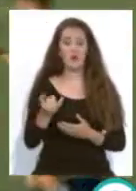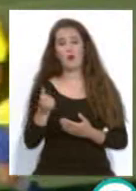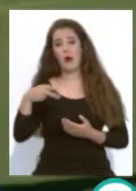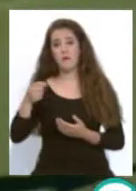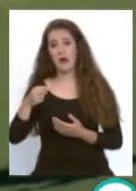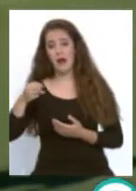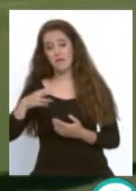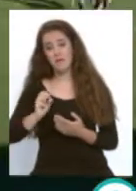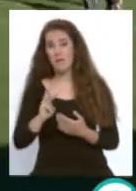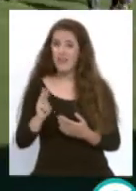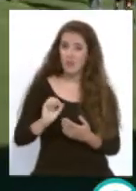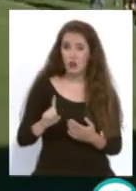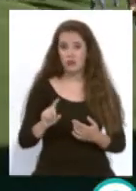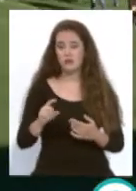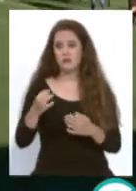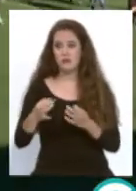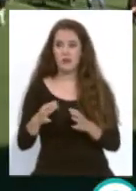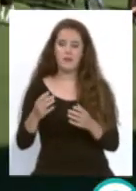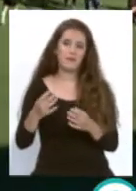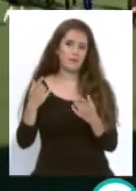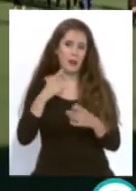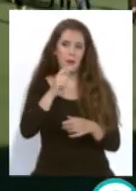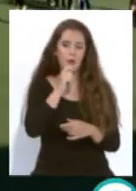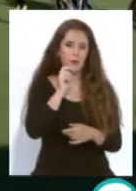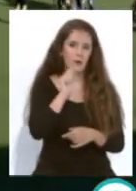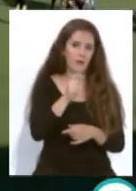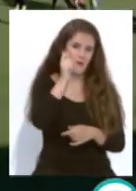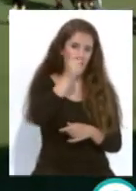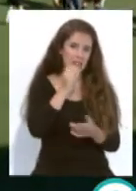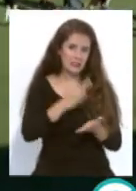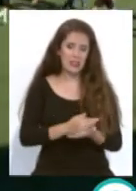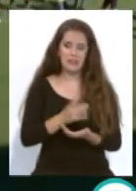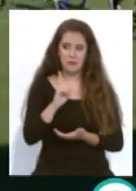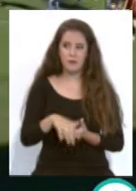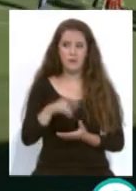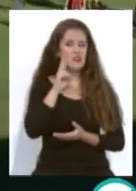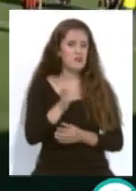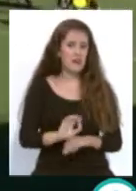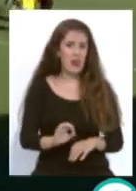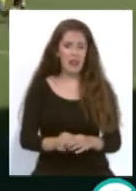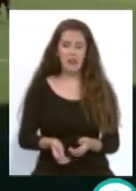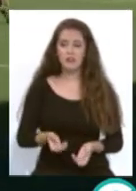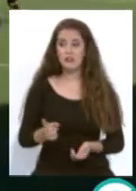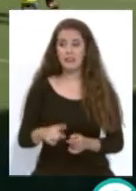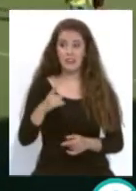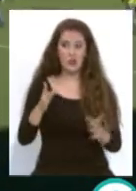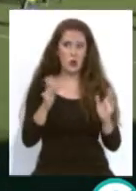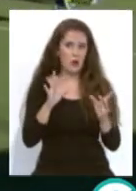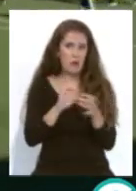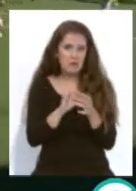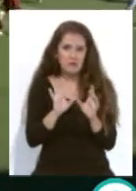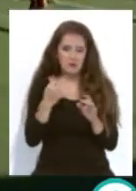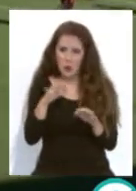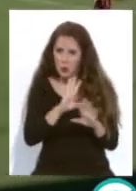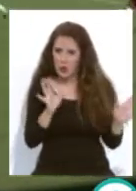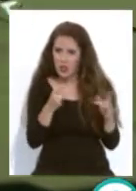seguridad defensiva aquí le pitaron una falta a Irán en ataque que no se vio absolutamente nada y esto eran los únicos acercamientos del